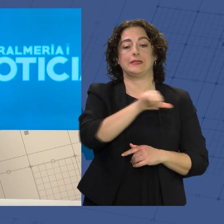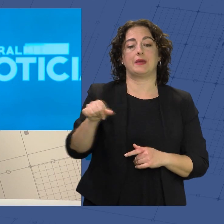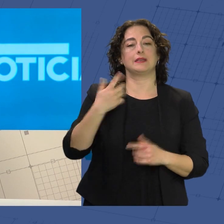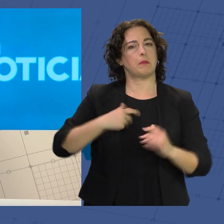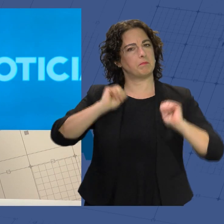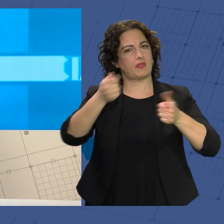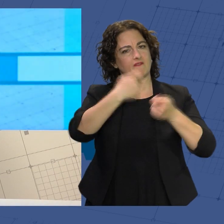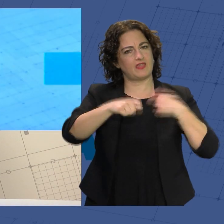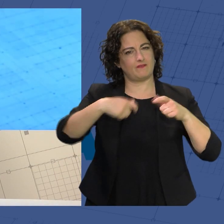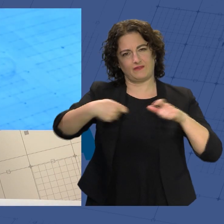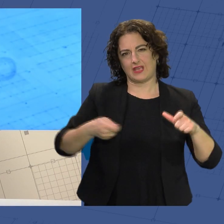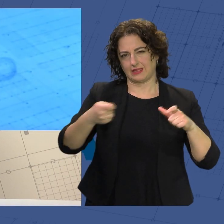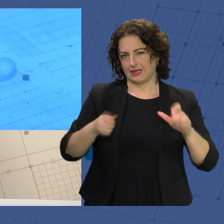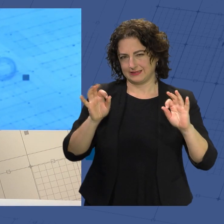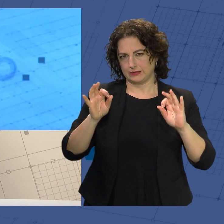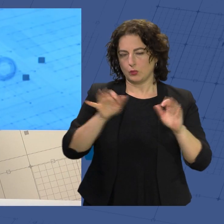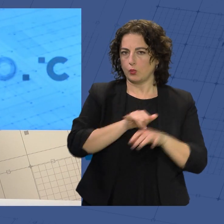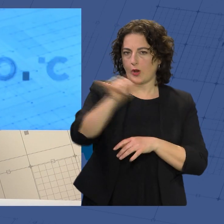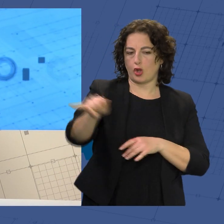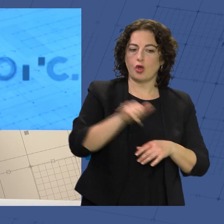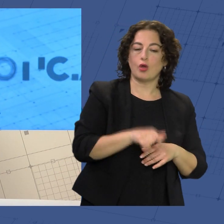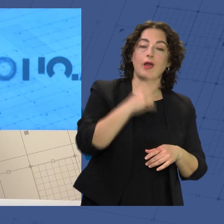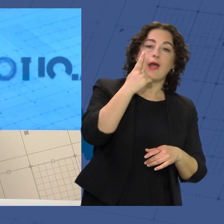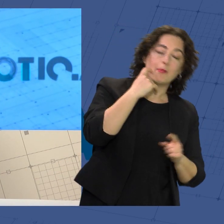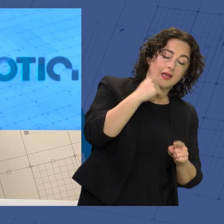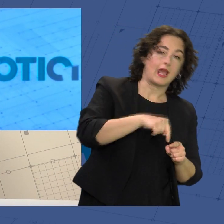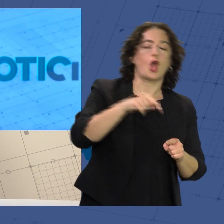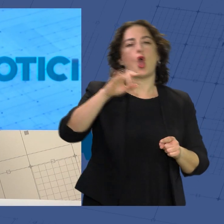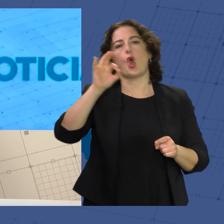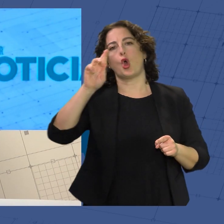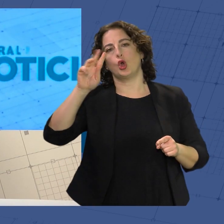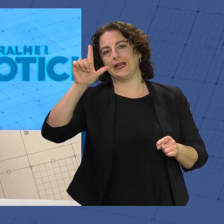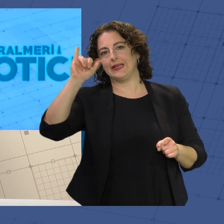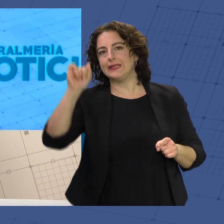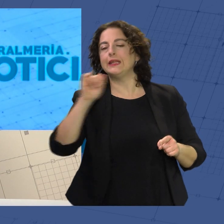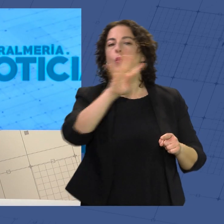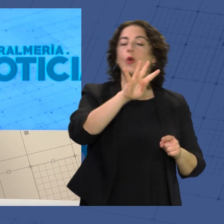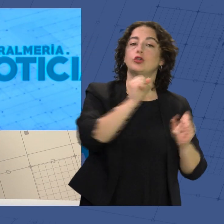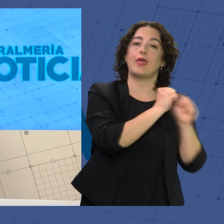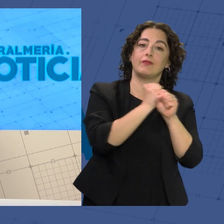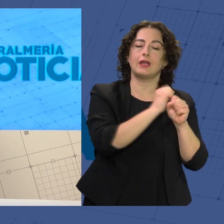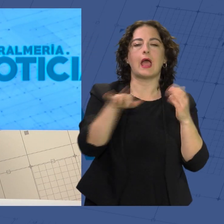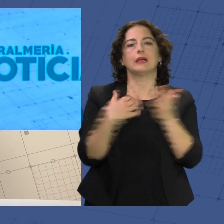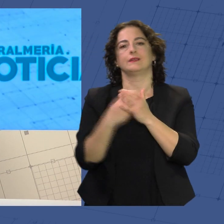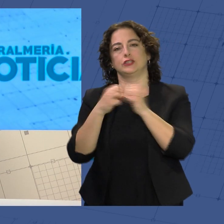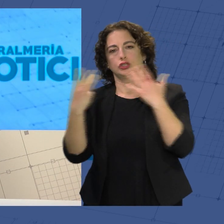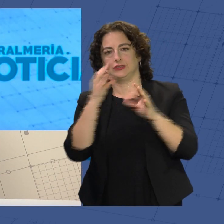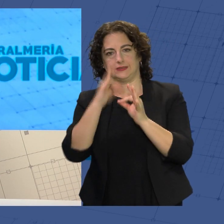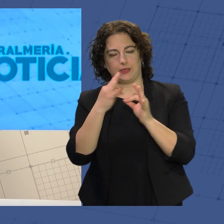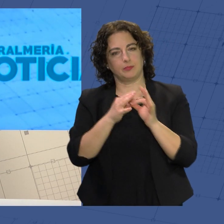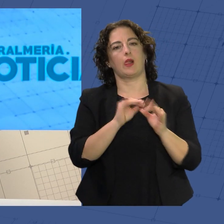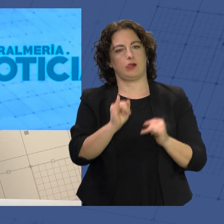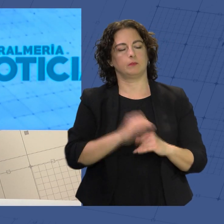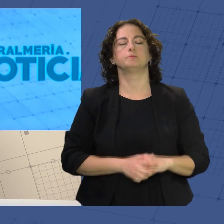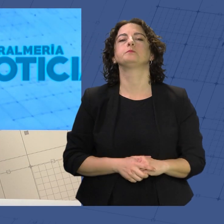venta los billetes de los vuelos entre los aeropuertos de Almería y Orlí, entre el 4 de abril y el 28 de septiembre. Y también